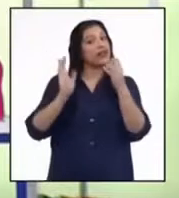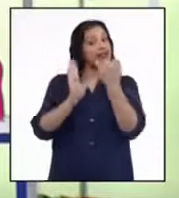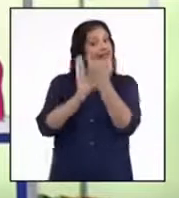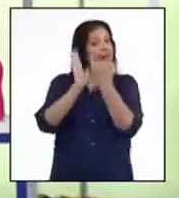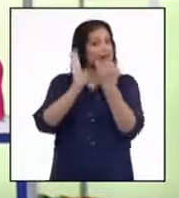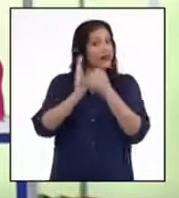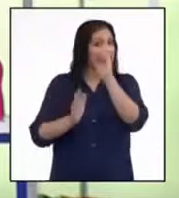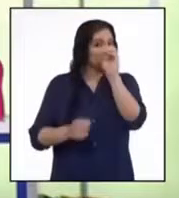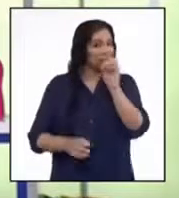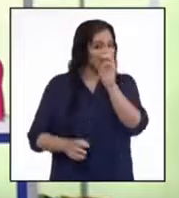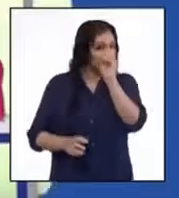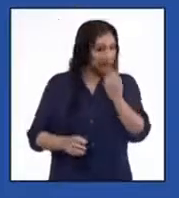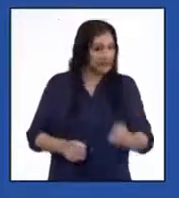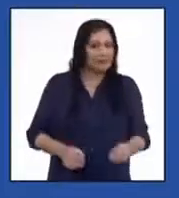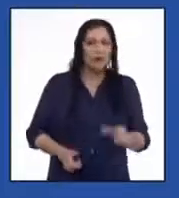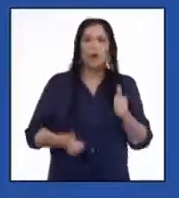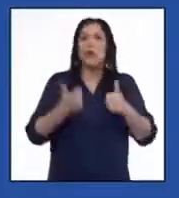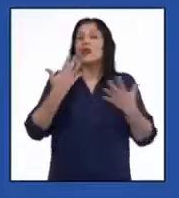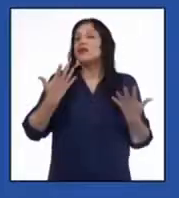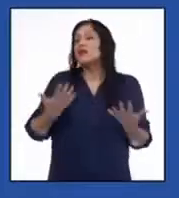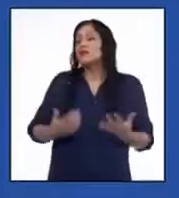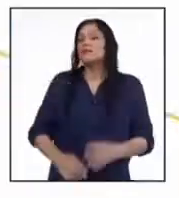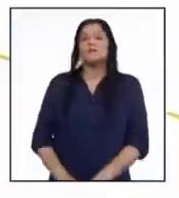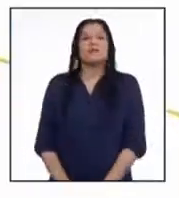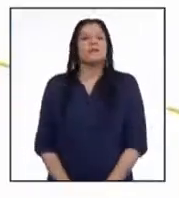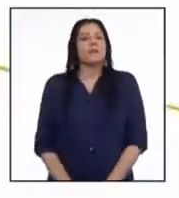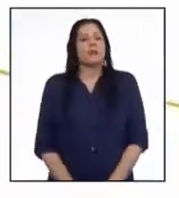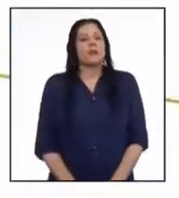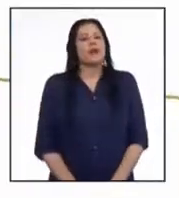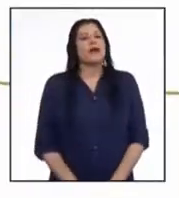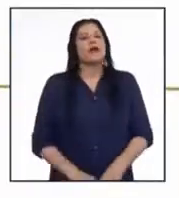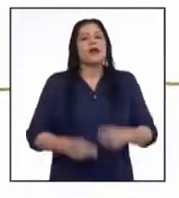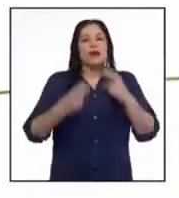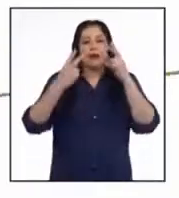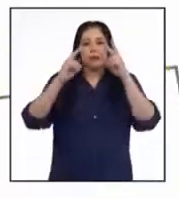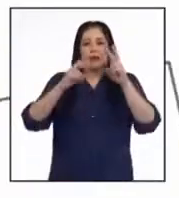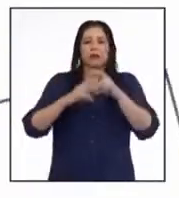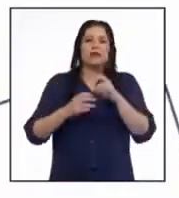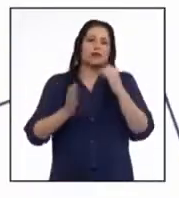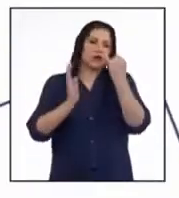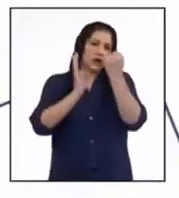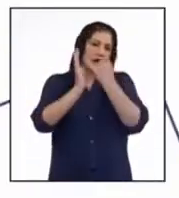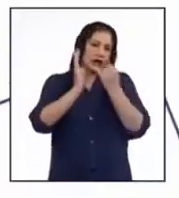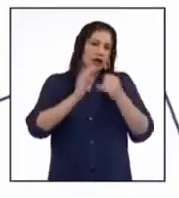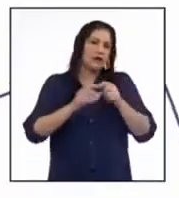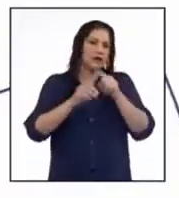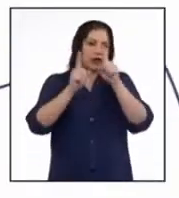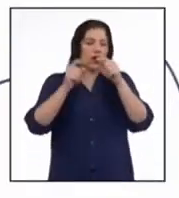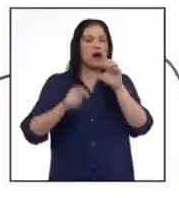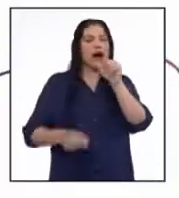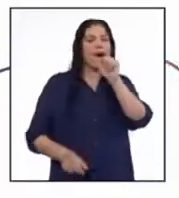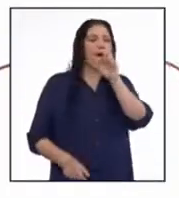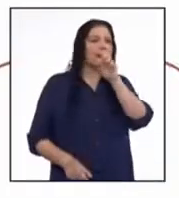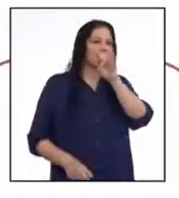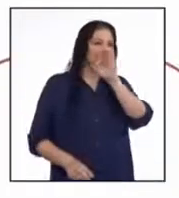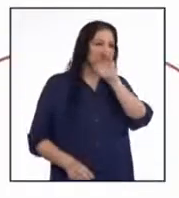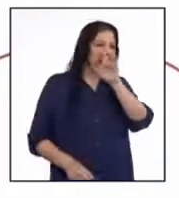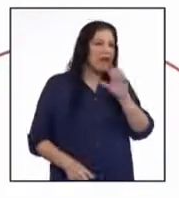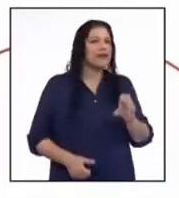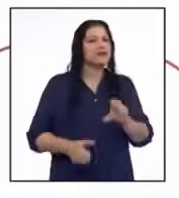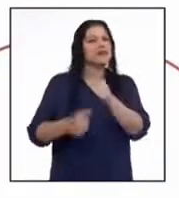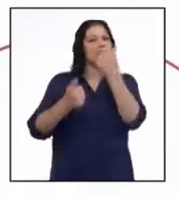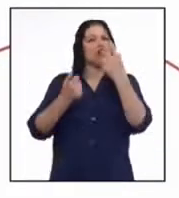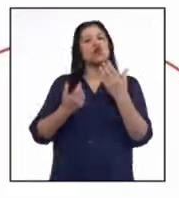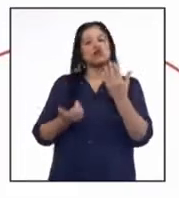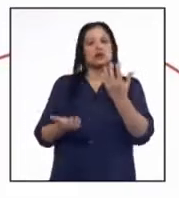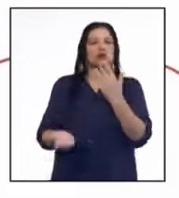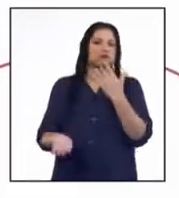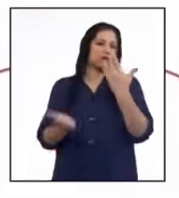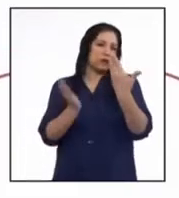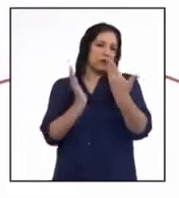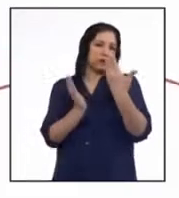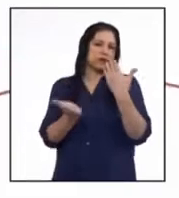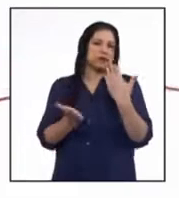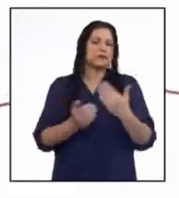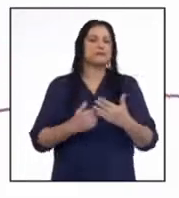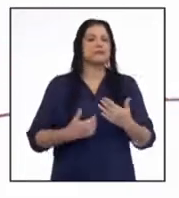estadísticos. ¿Cuáles son, Junior? Hemos visto el gráfico de barras apiladas y el gráfico de barras contrapuestas.